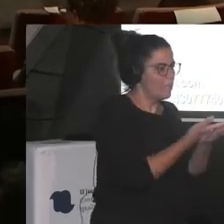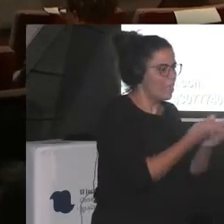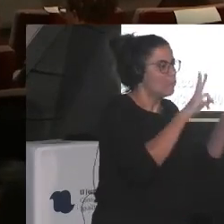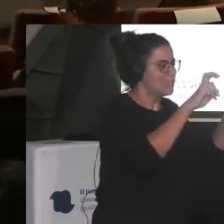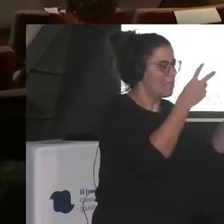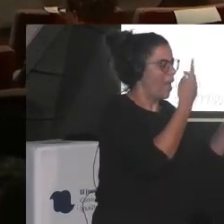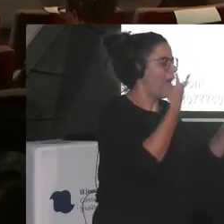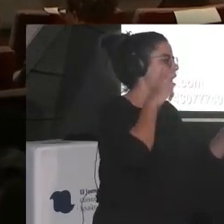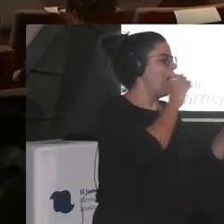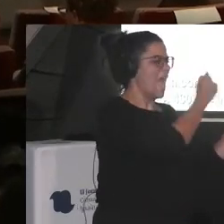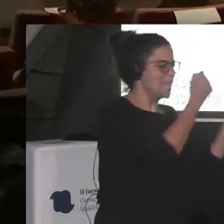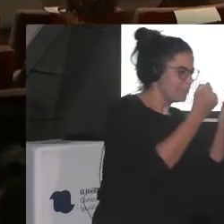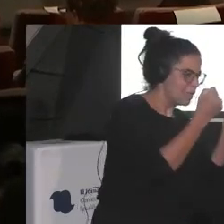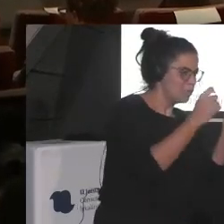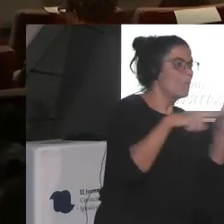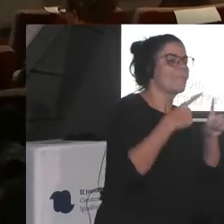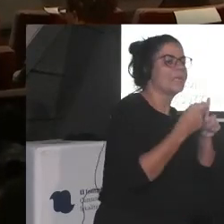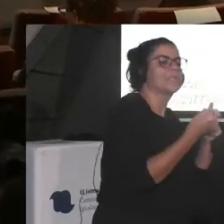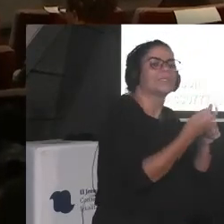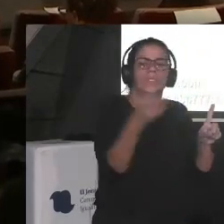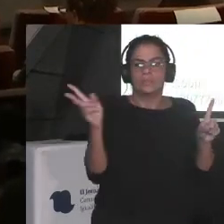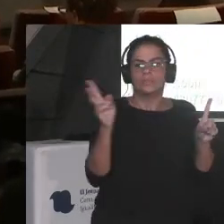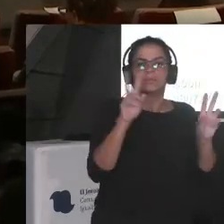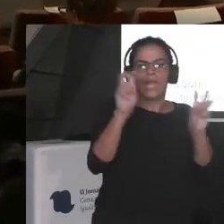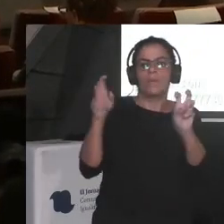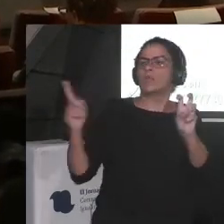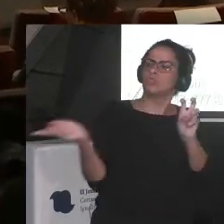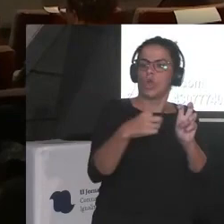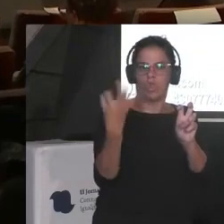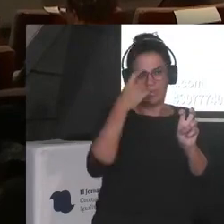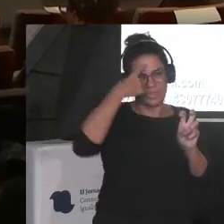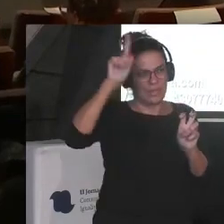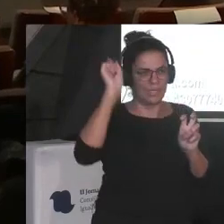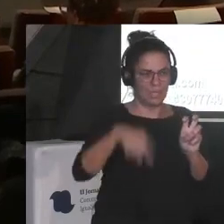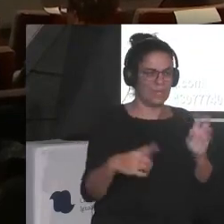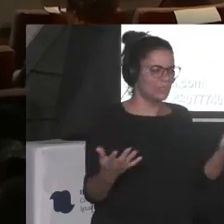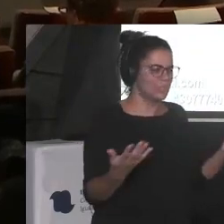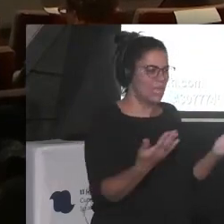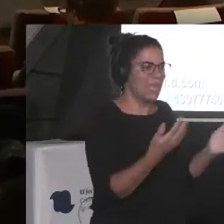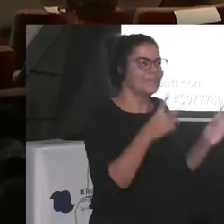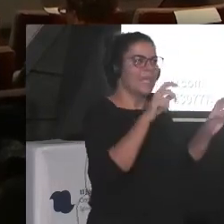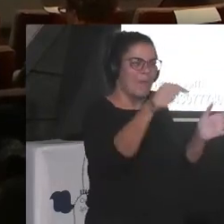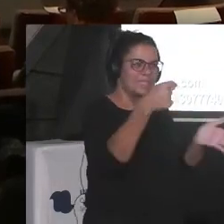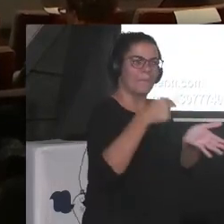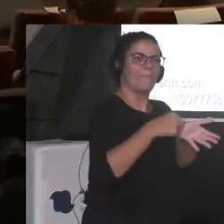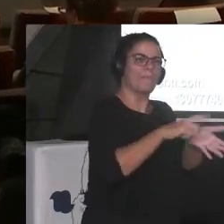sobre esas exigencias y cómo nos vemos un poco entre entro al carro o no entro ¿no?